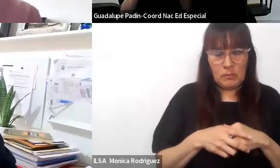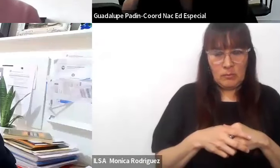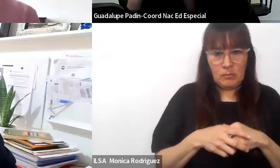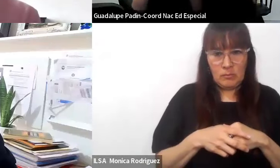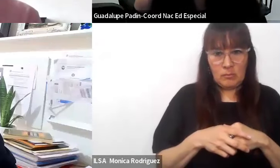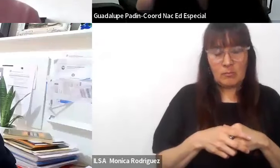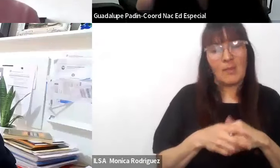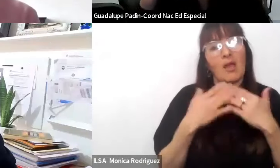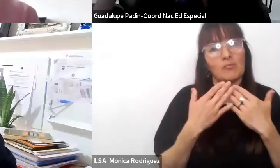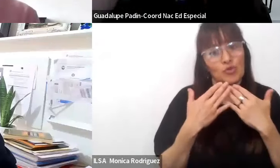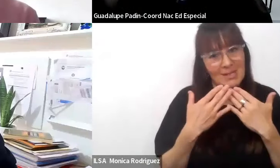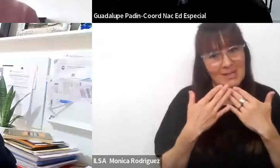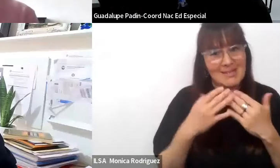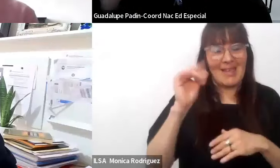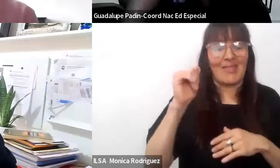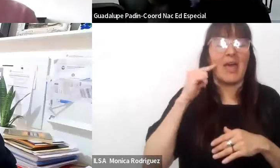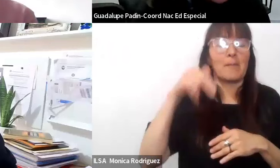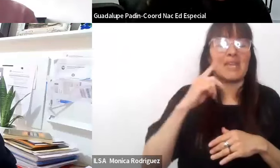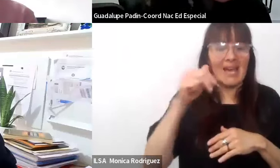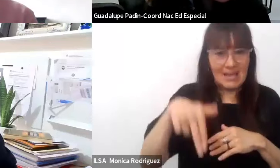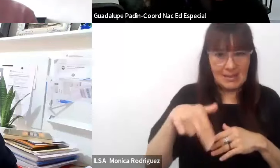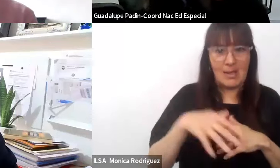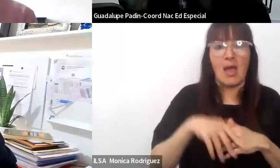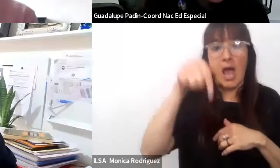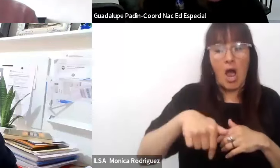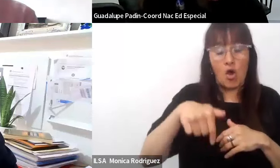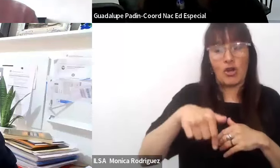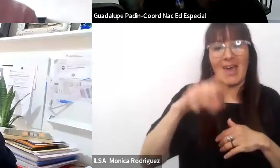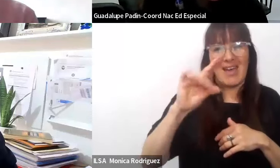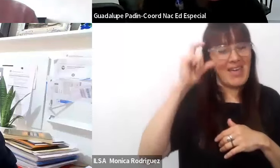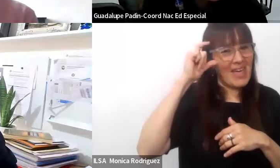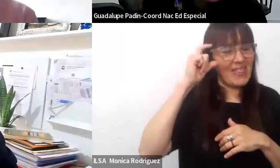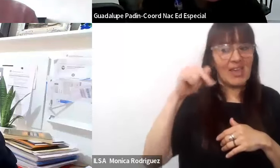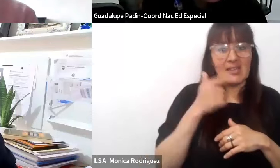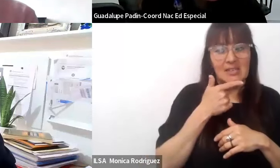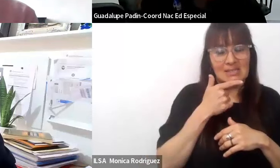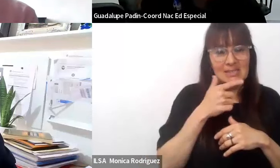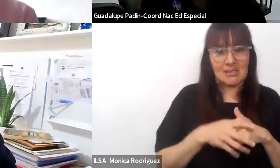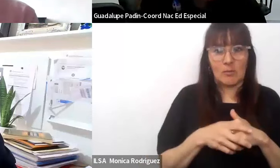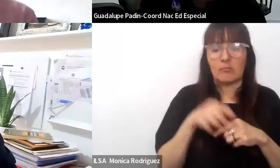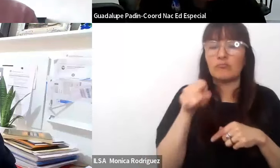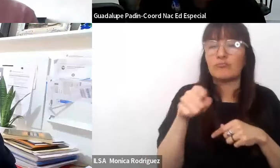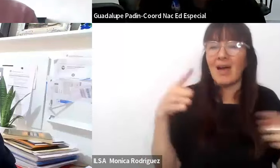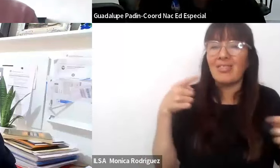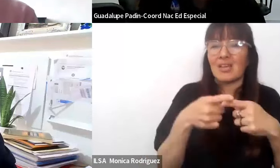muchas gracias Damián y ahora Denisse escuchamos a vos cuáles pensás que son los desafíos